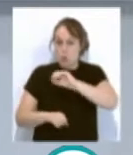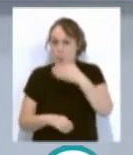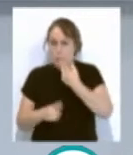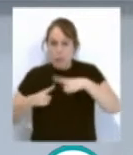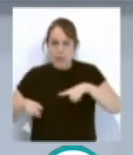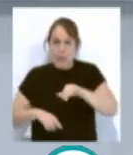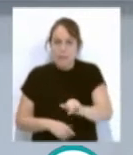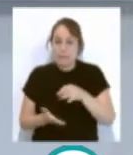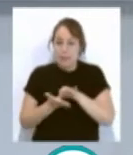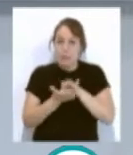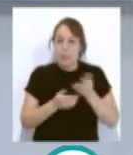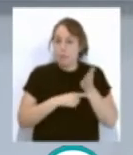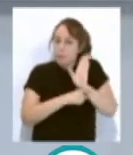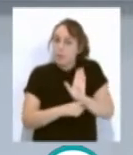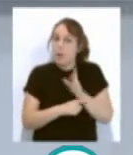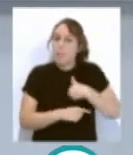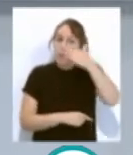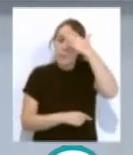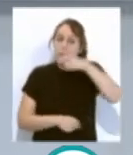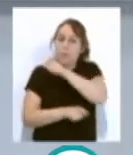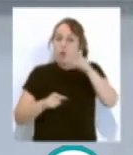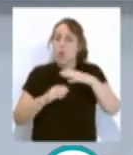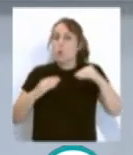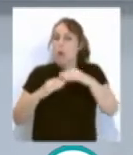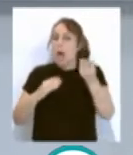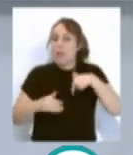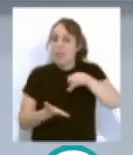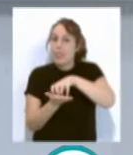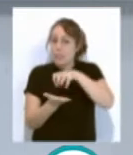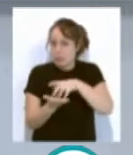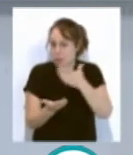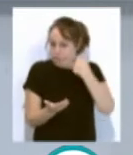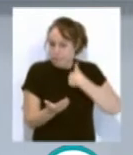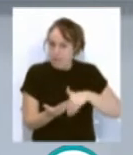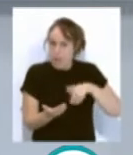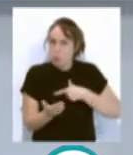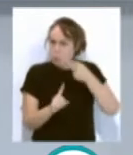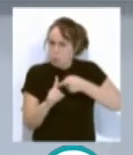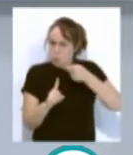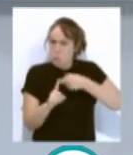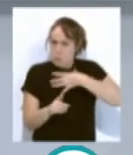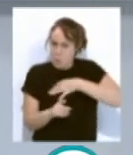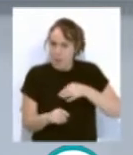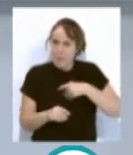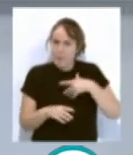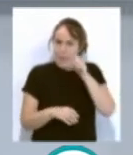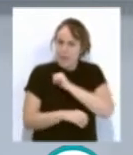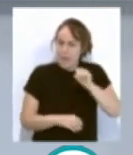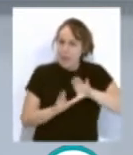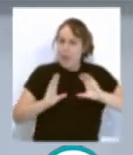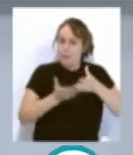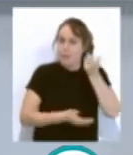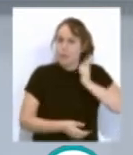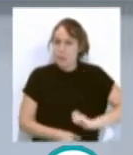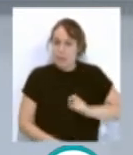se presentará principalmente a las personas usuarias del centro que también podrán hacer uso de ella las bandas profesionales,